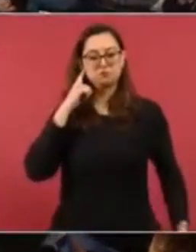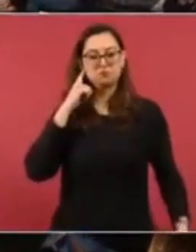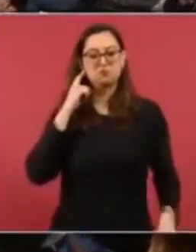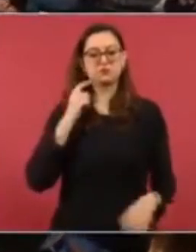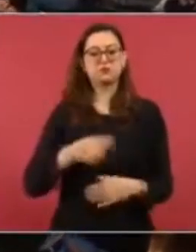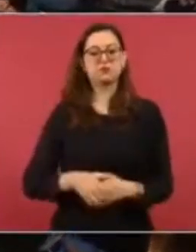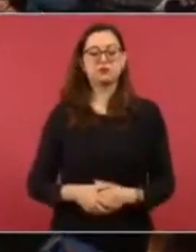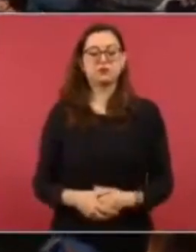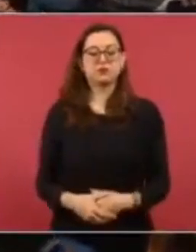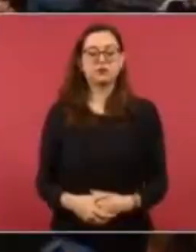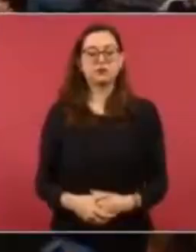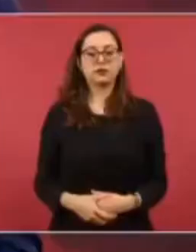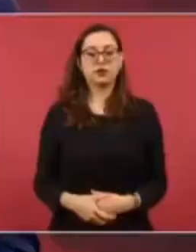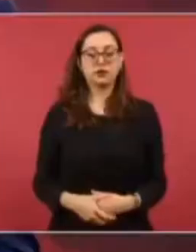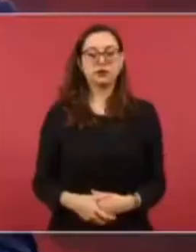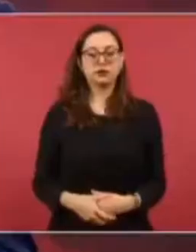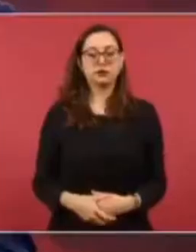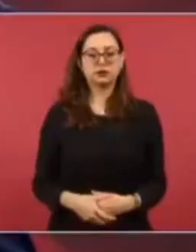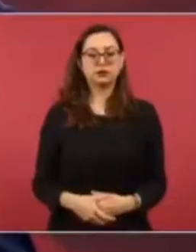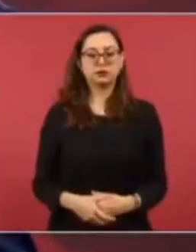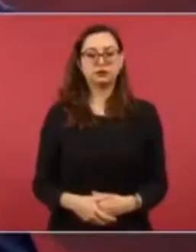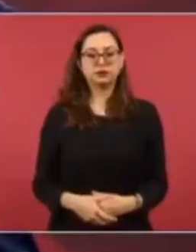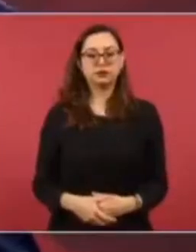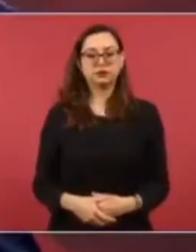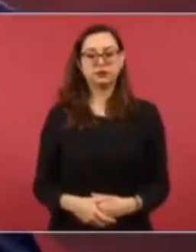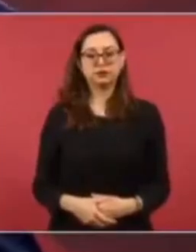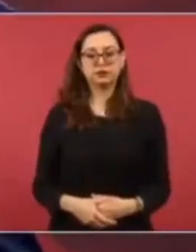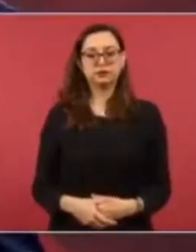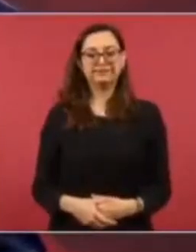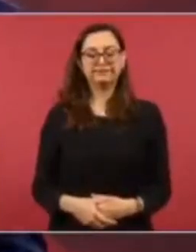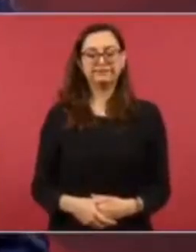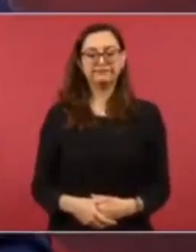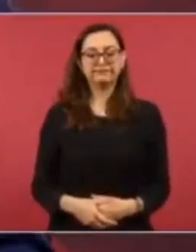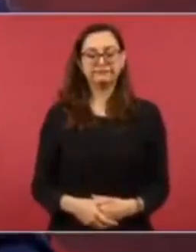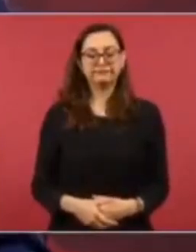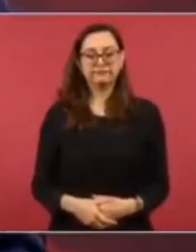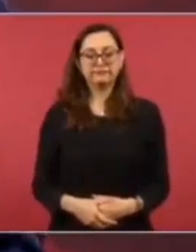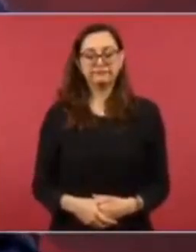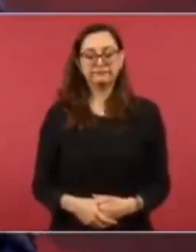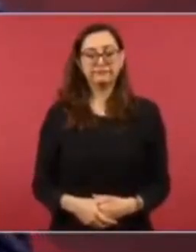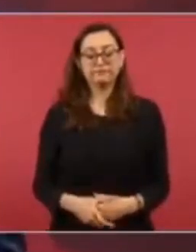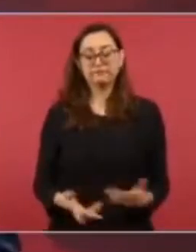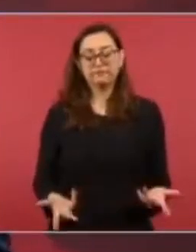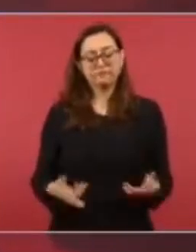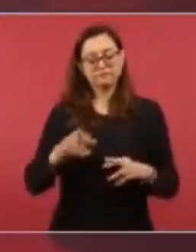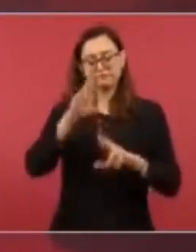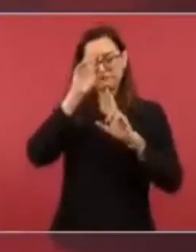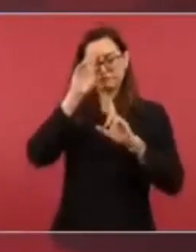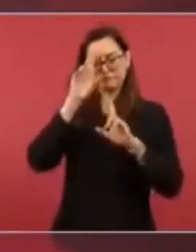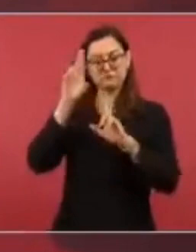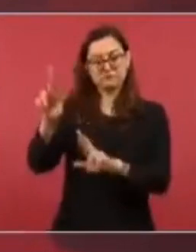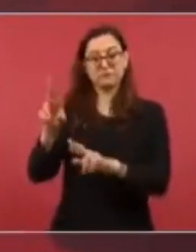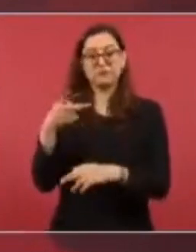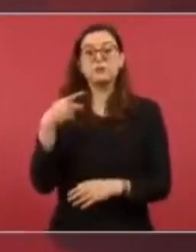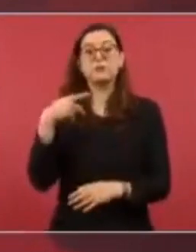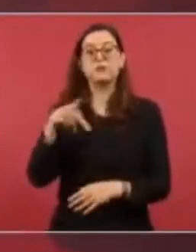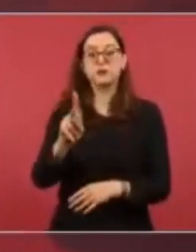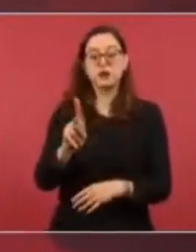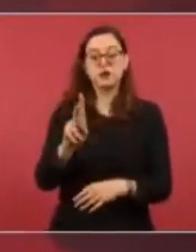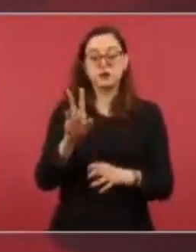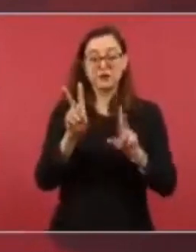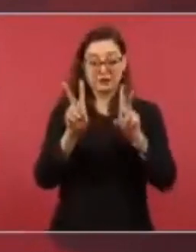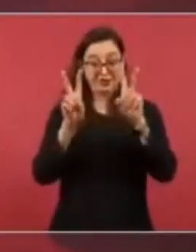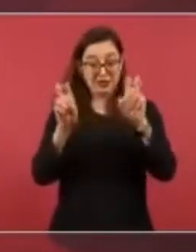pero hay que ver, yo respeto mucho esa postura, pero cuando se trata de derechos humanos,